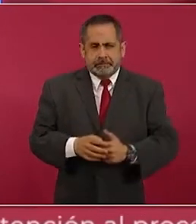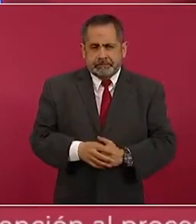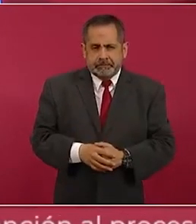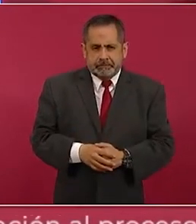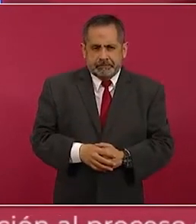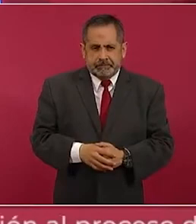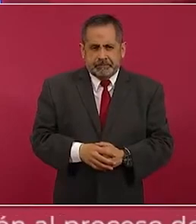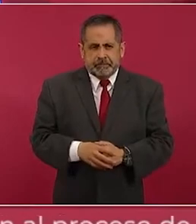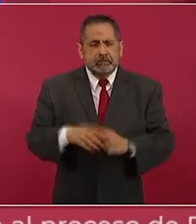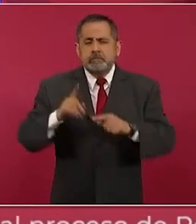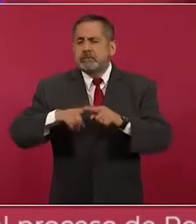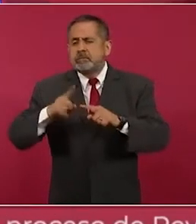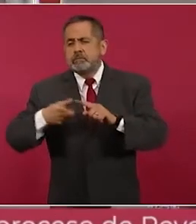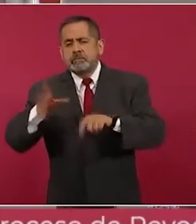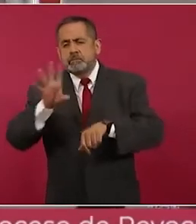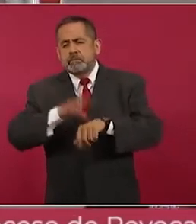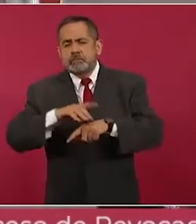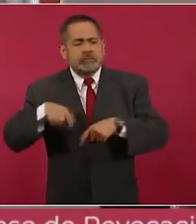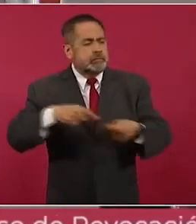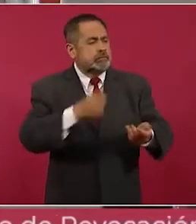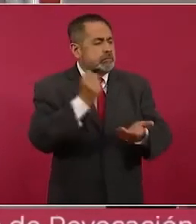¿Quiénes dieron los permisos